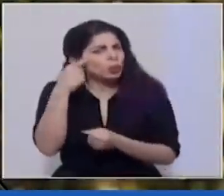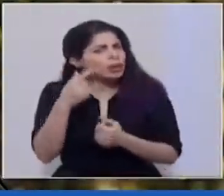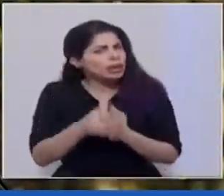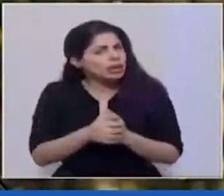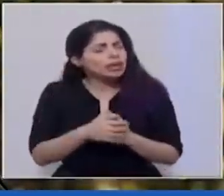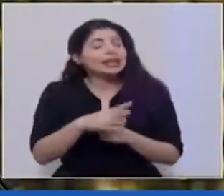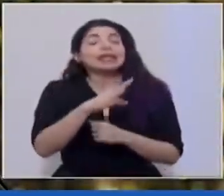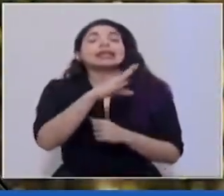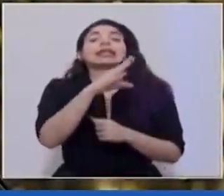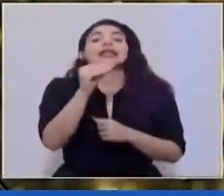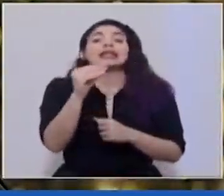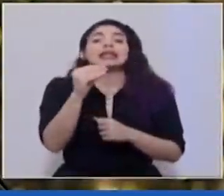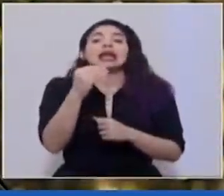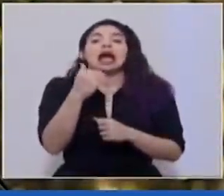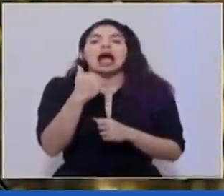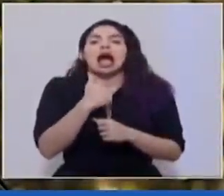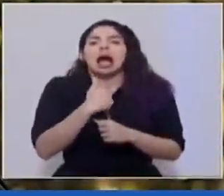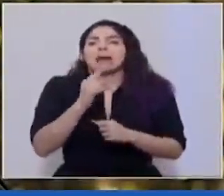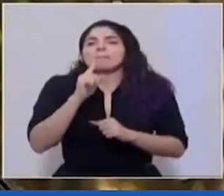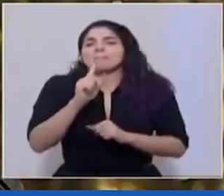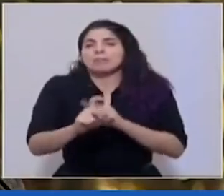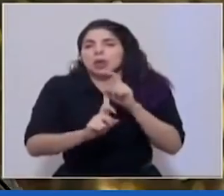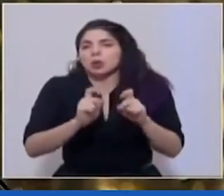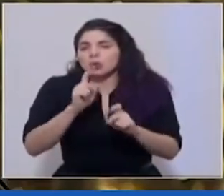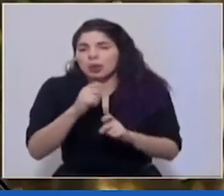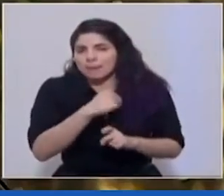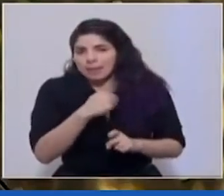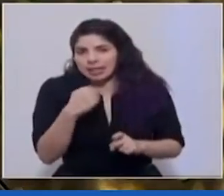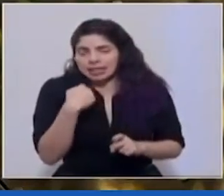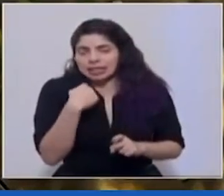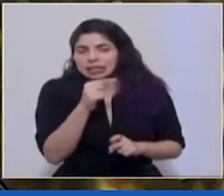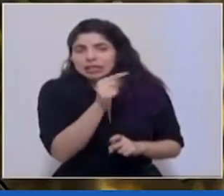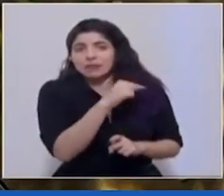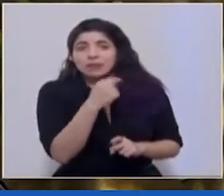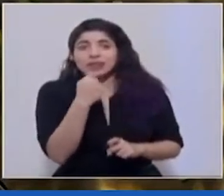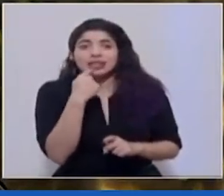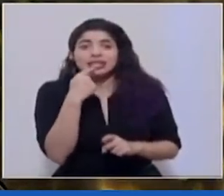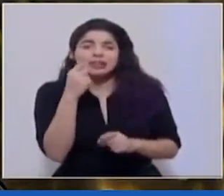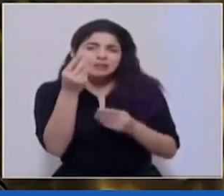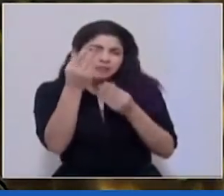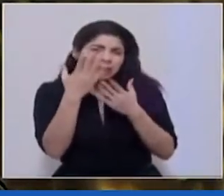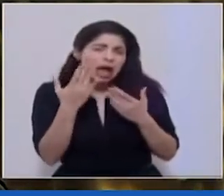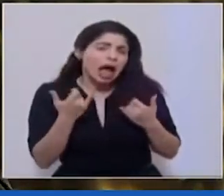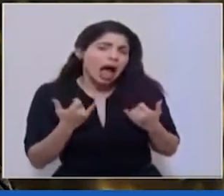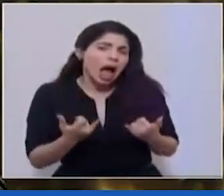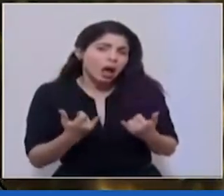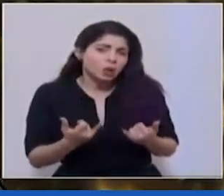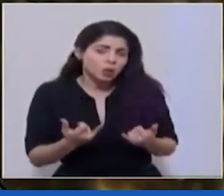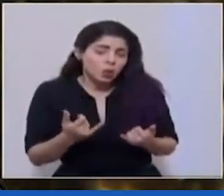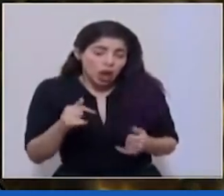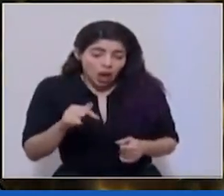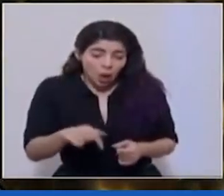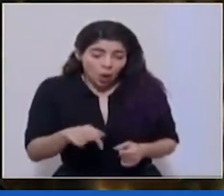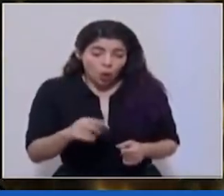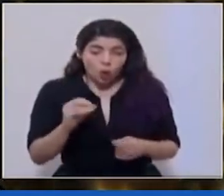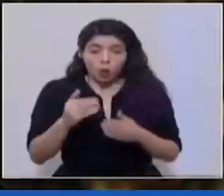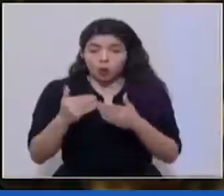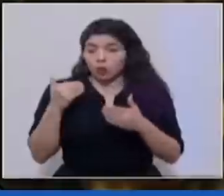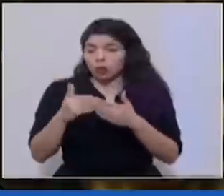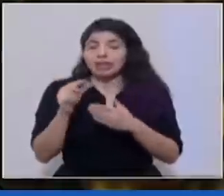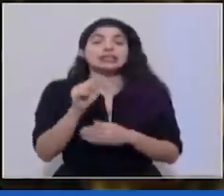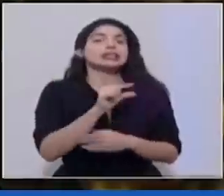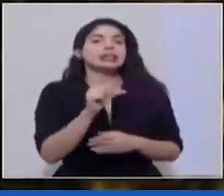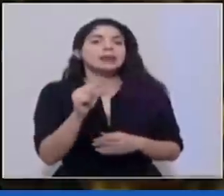y hay consultas señora ministra en el sentido de que actualice al día de hoy o a esta semana